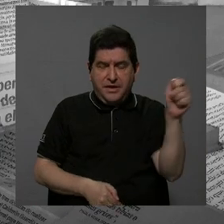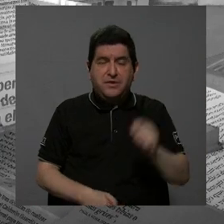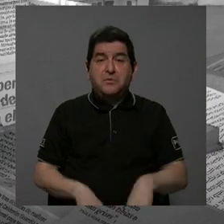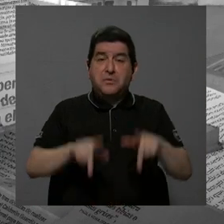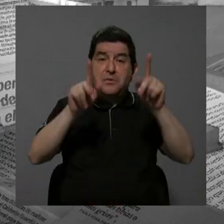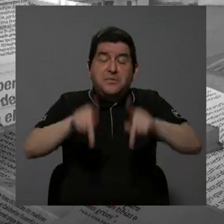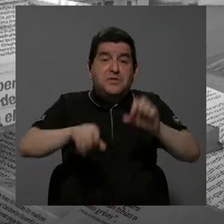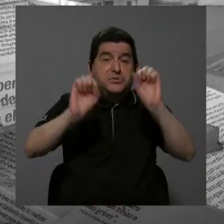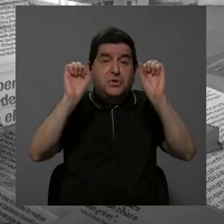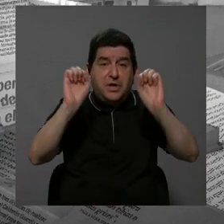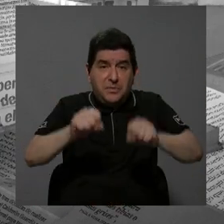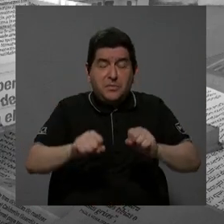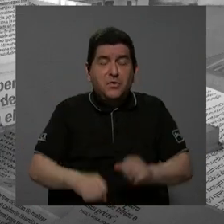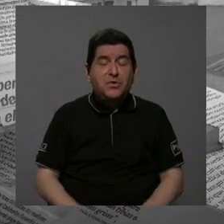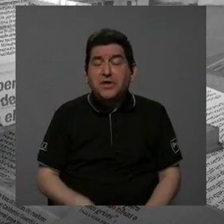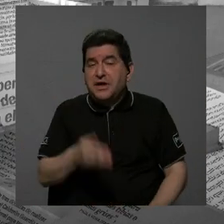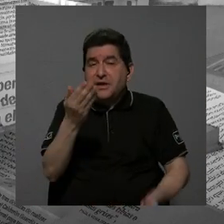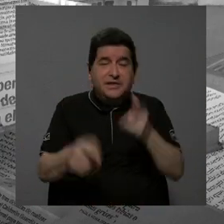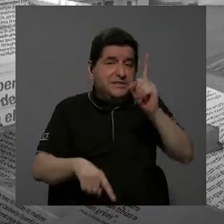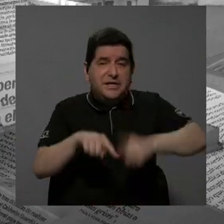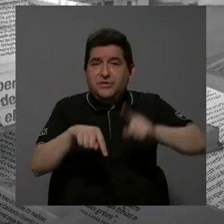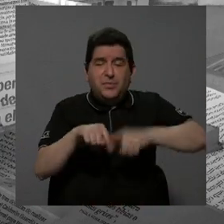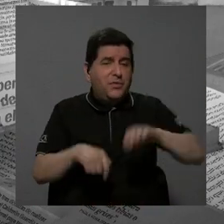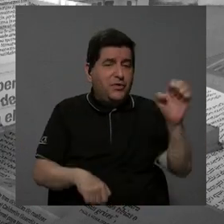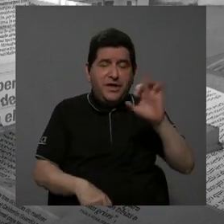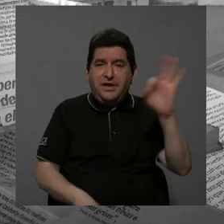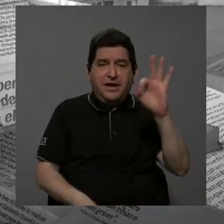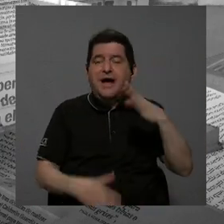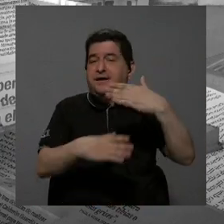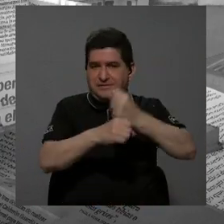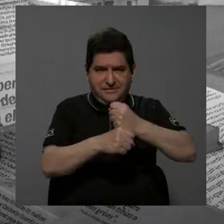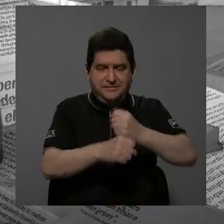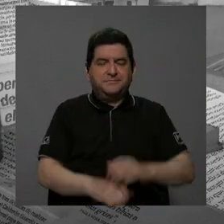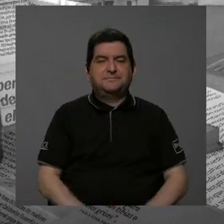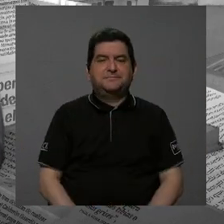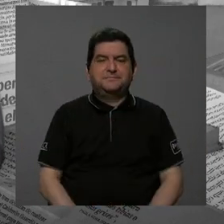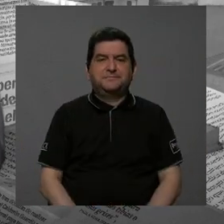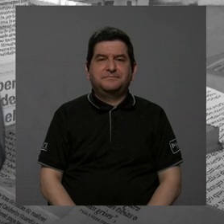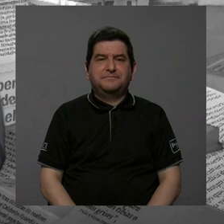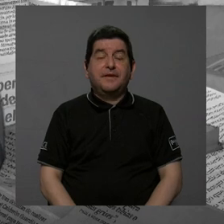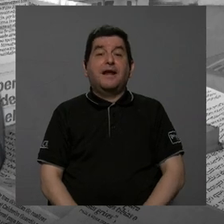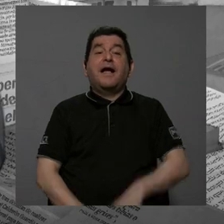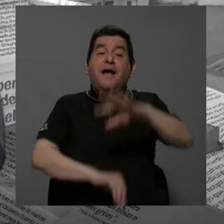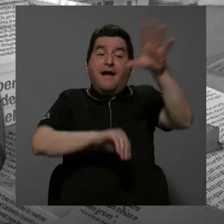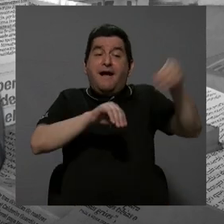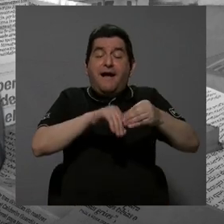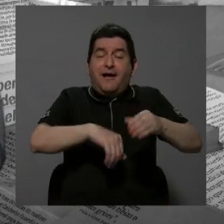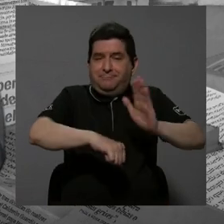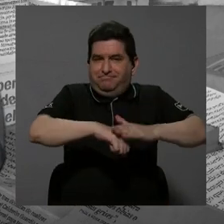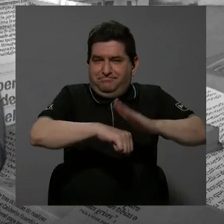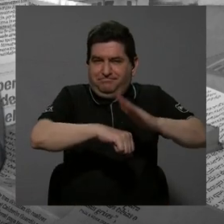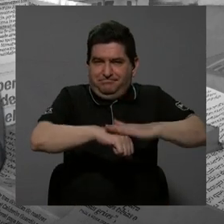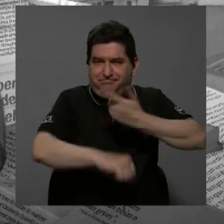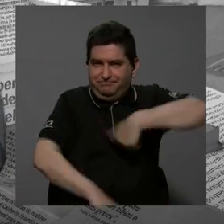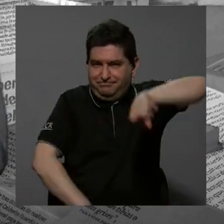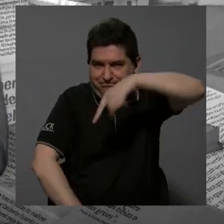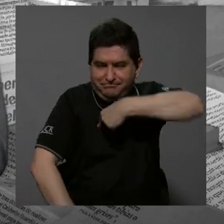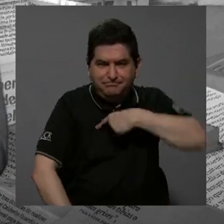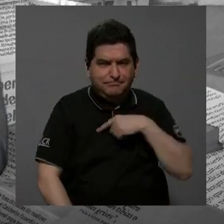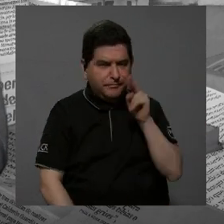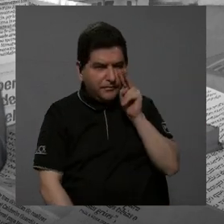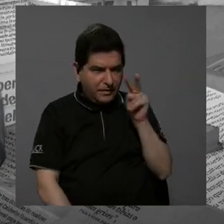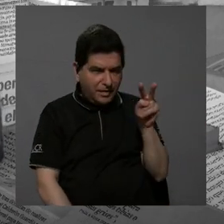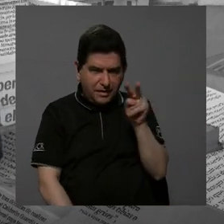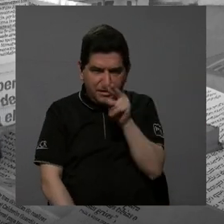lograron matricularlo en estos meses de enero y febrero. Y además nos va a permitir, ojalá ver